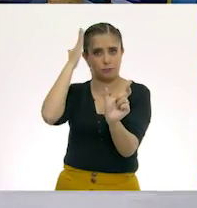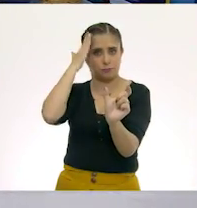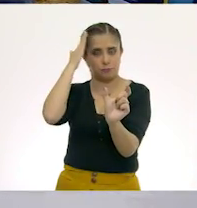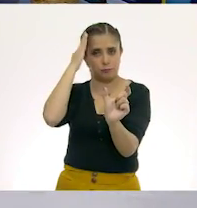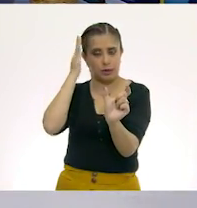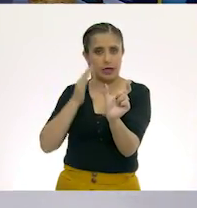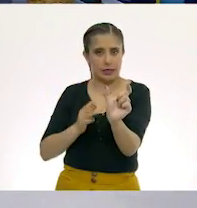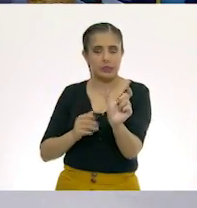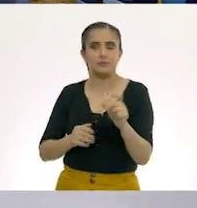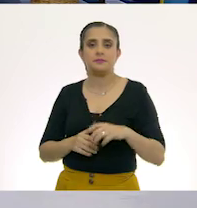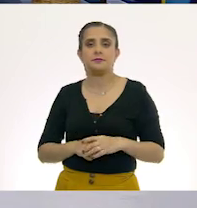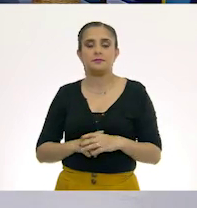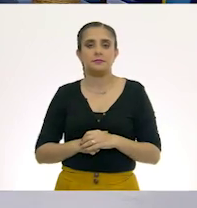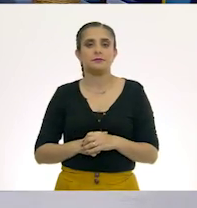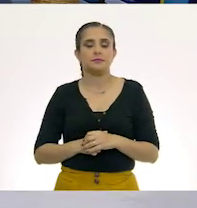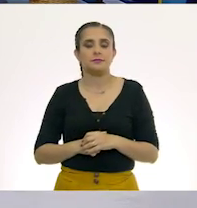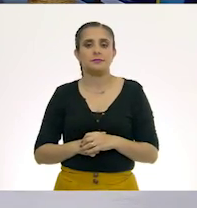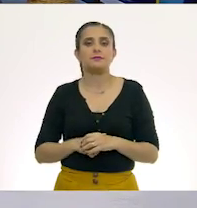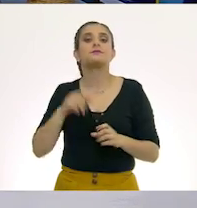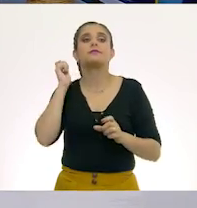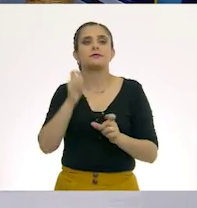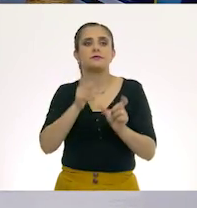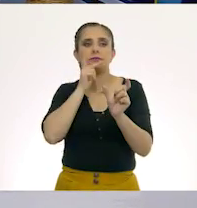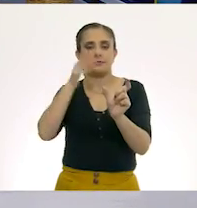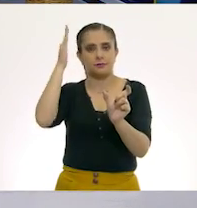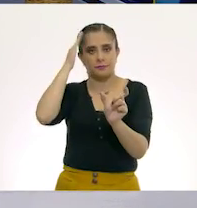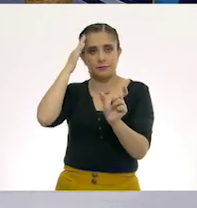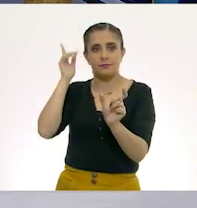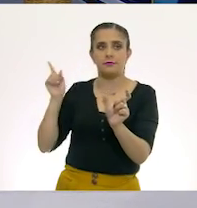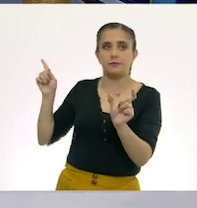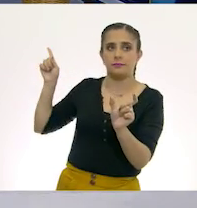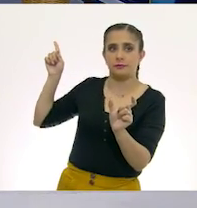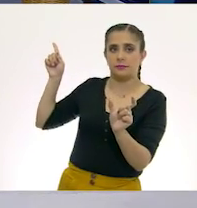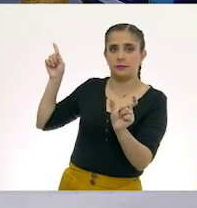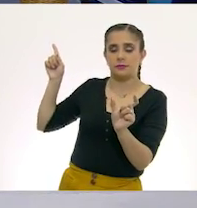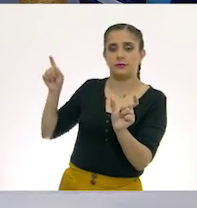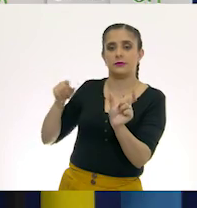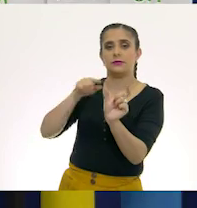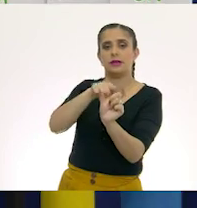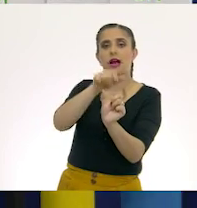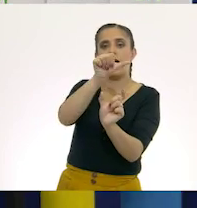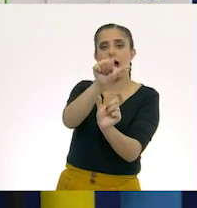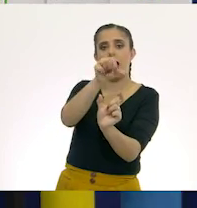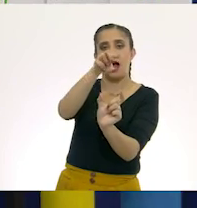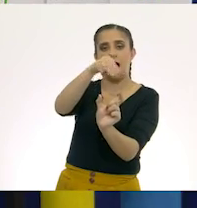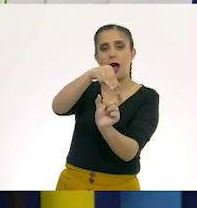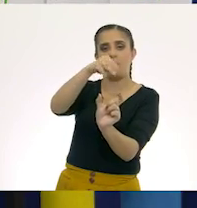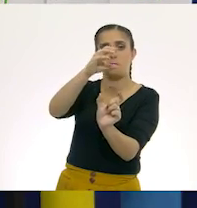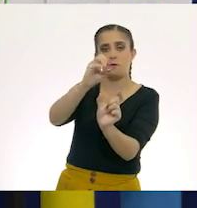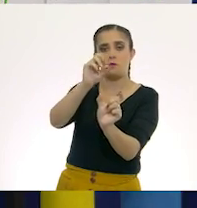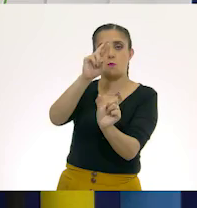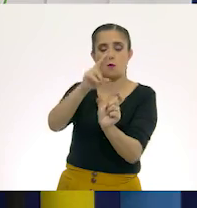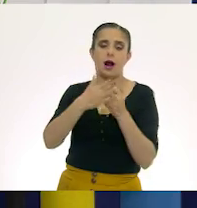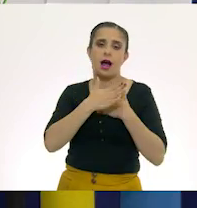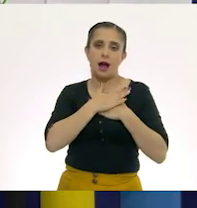¿sí? Que en este caso es una palabra completa, que es amor.